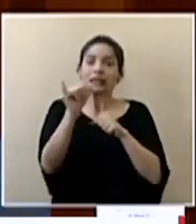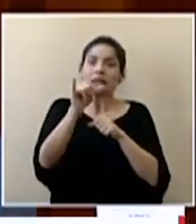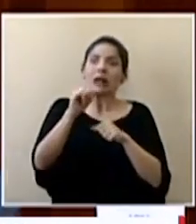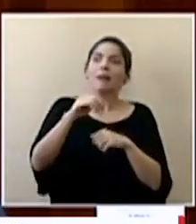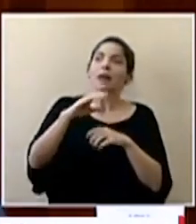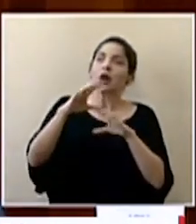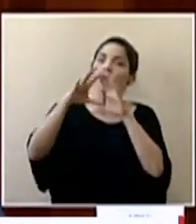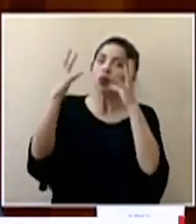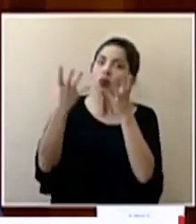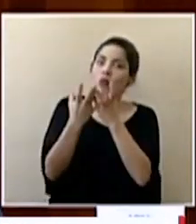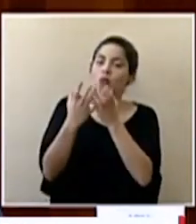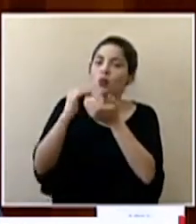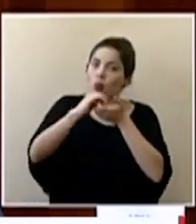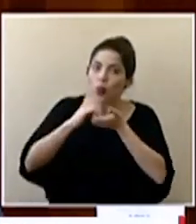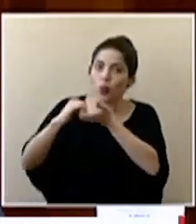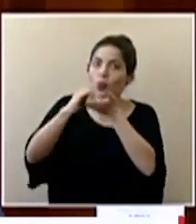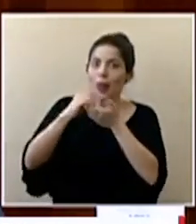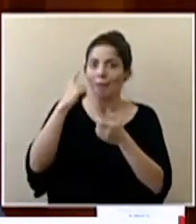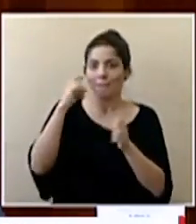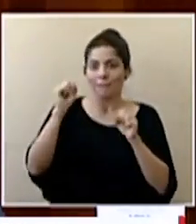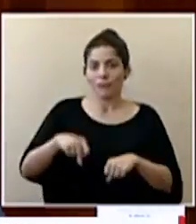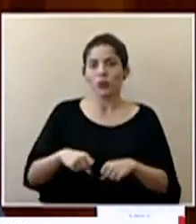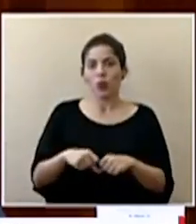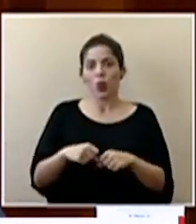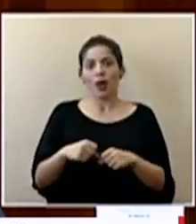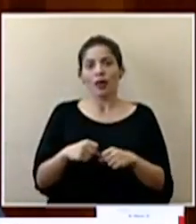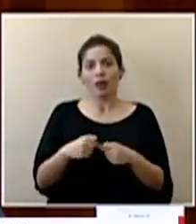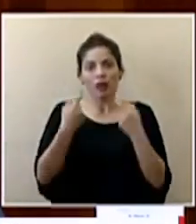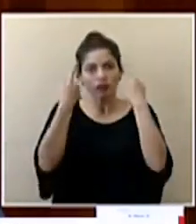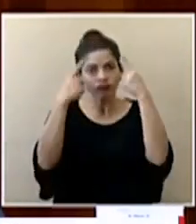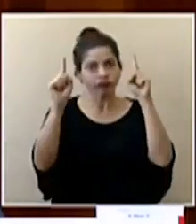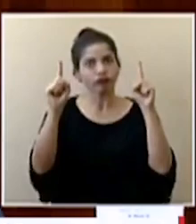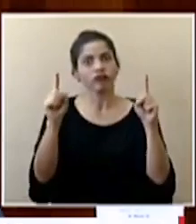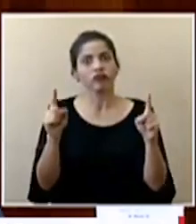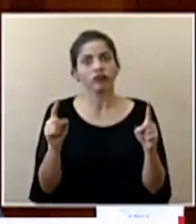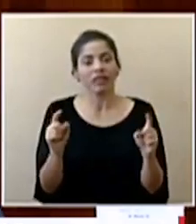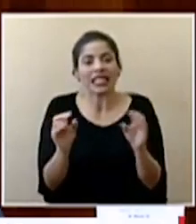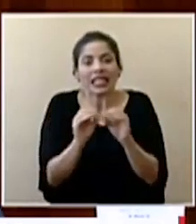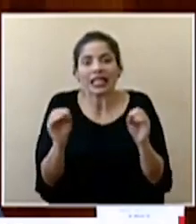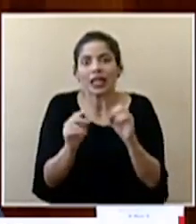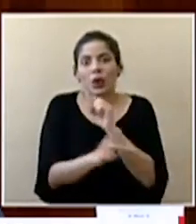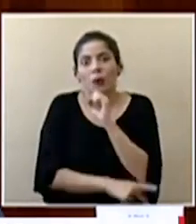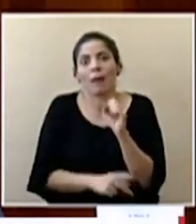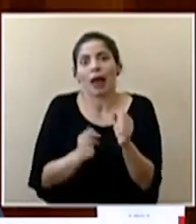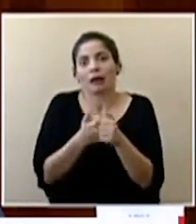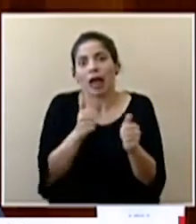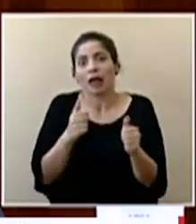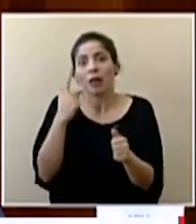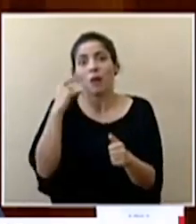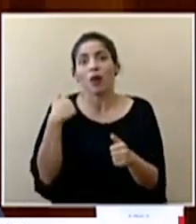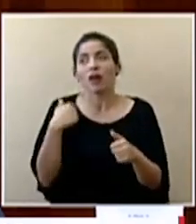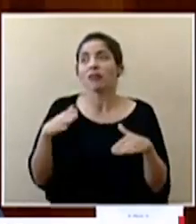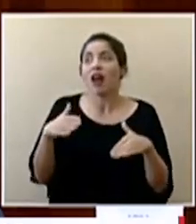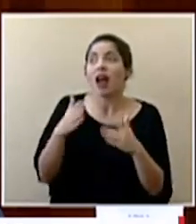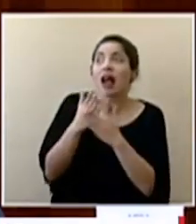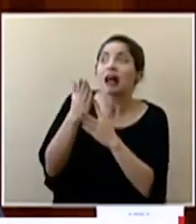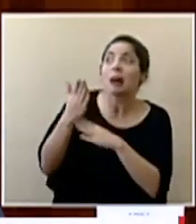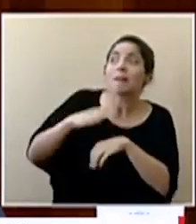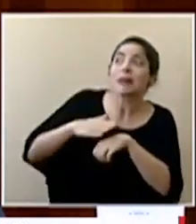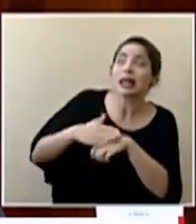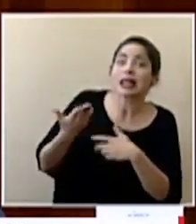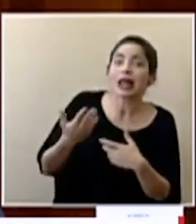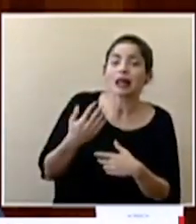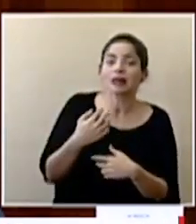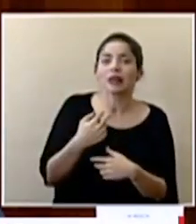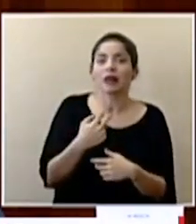unirnos como planeta para poder hacer posible que ningún país se quede atrás porque no tuvo acceso a una patente